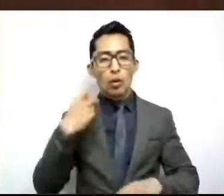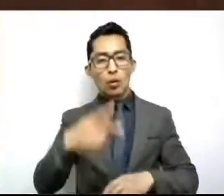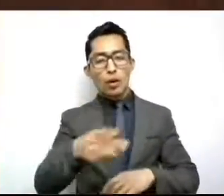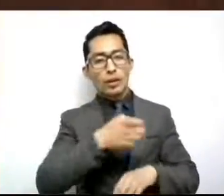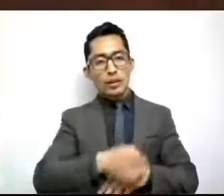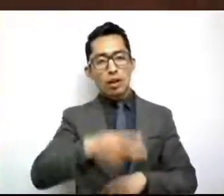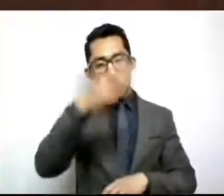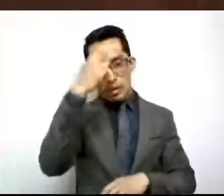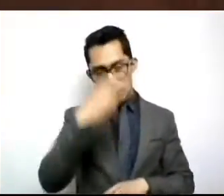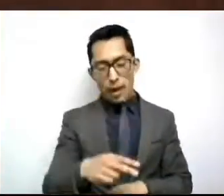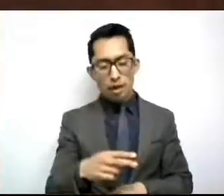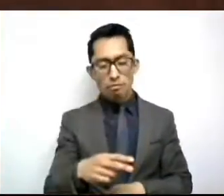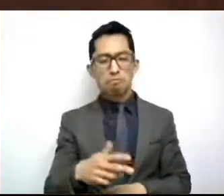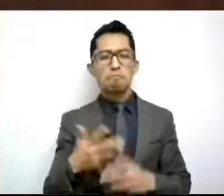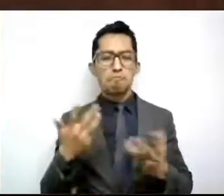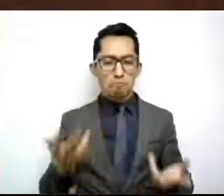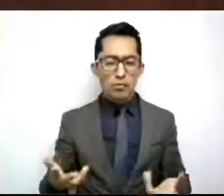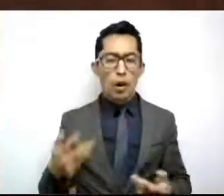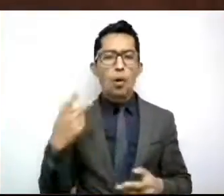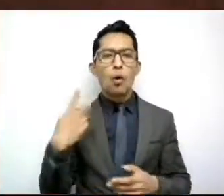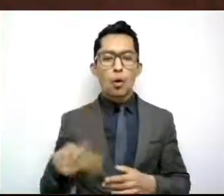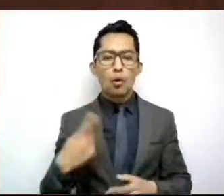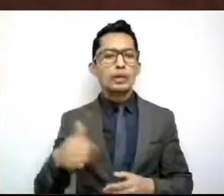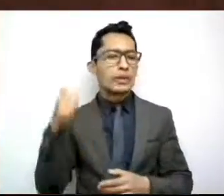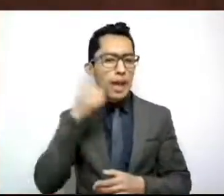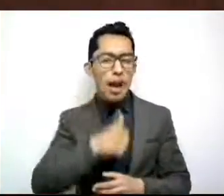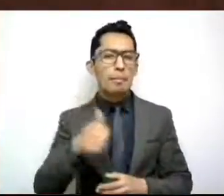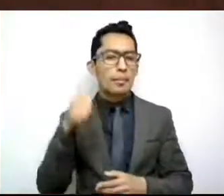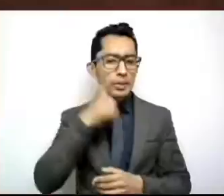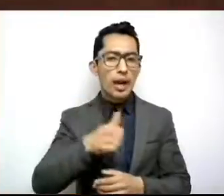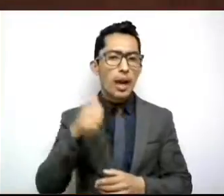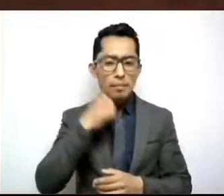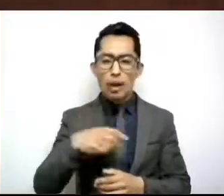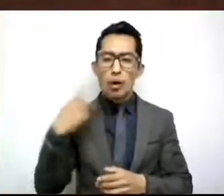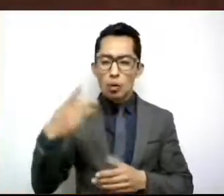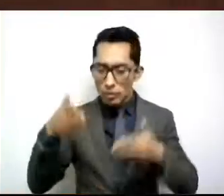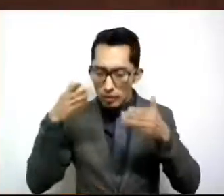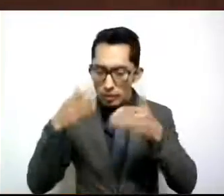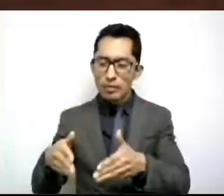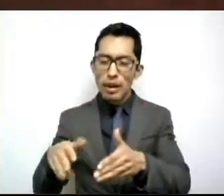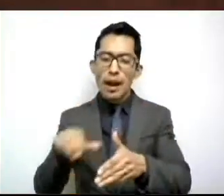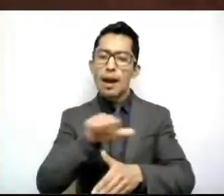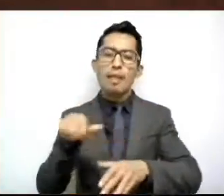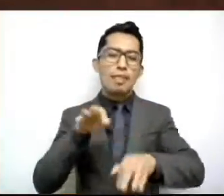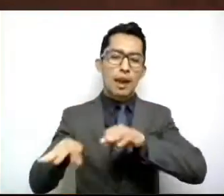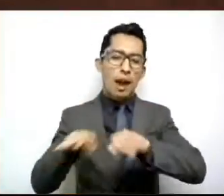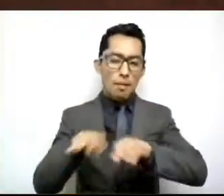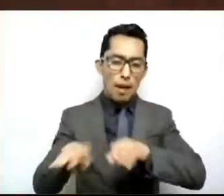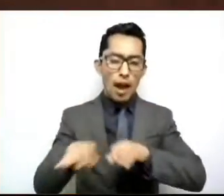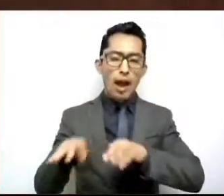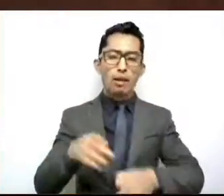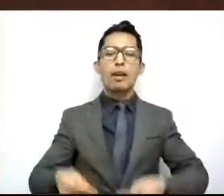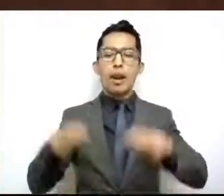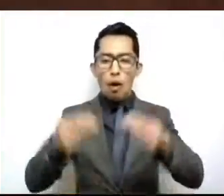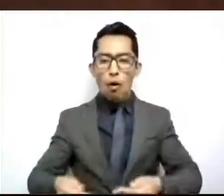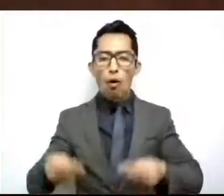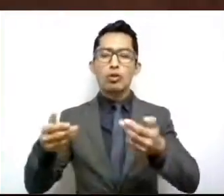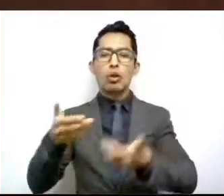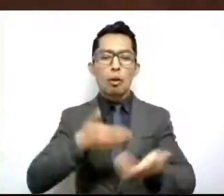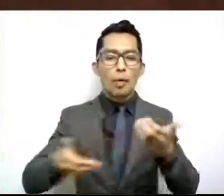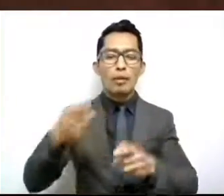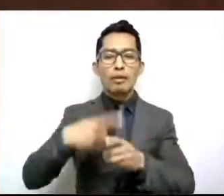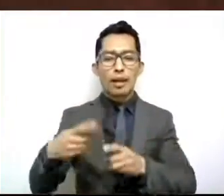que de manera predominante se dedican a la producción y comercialización de